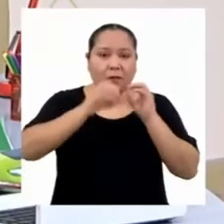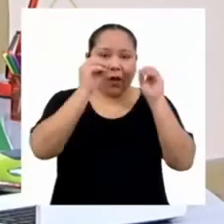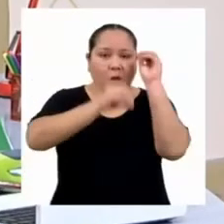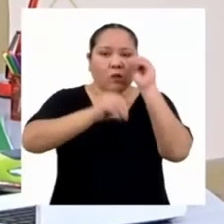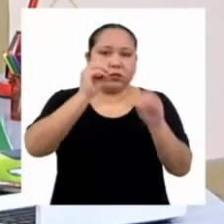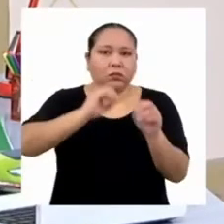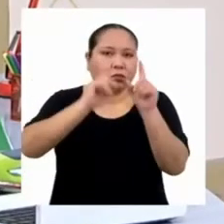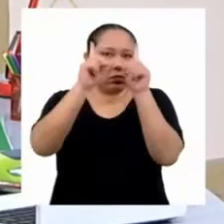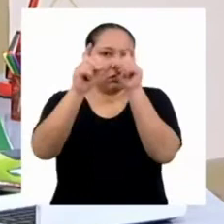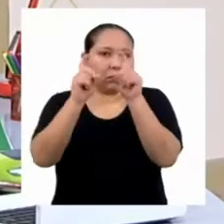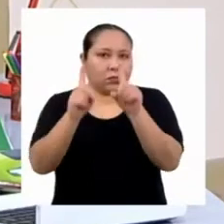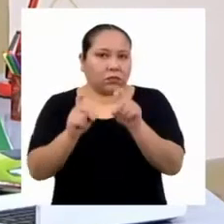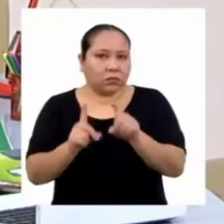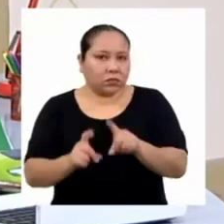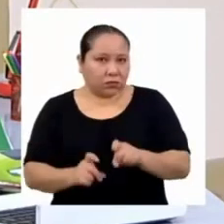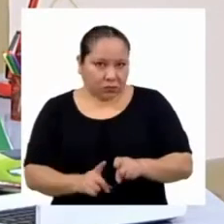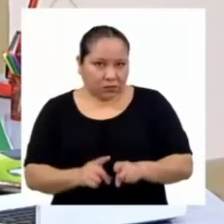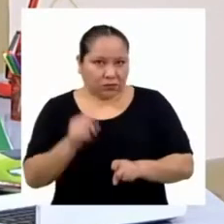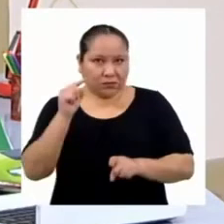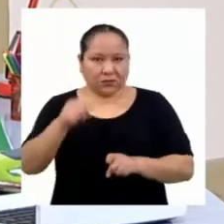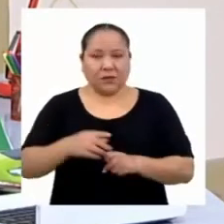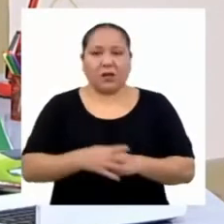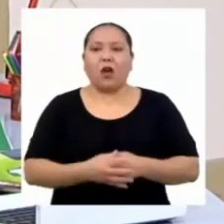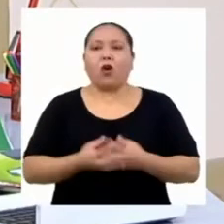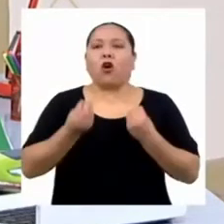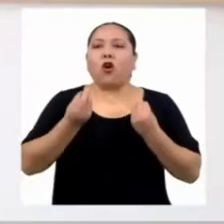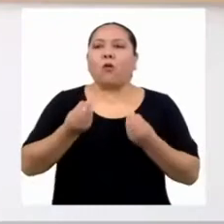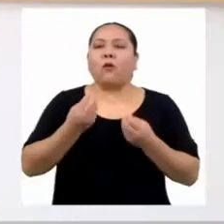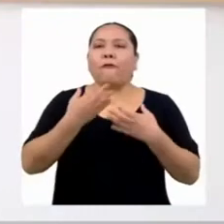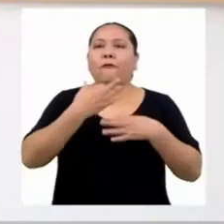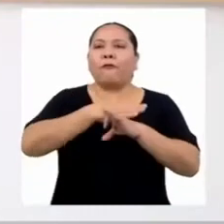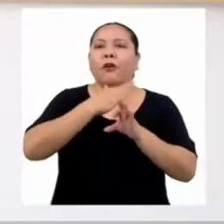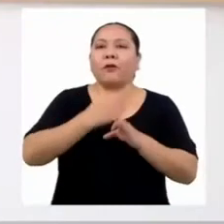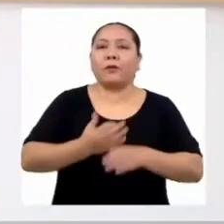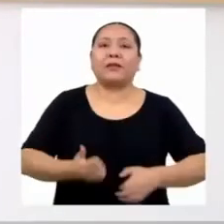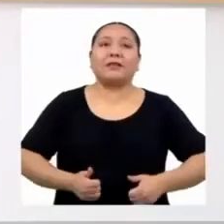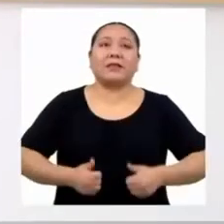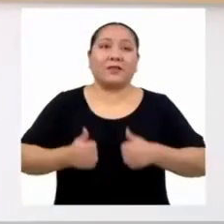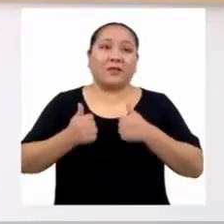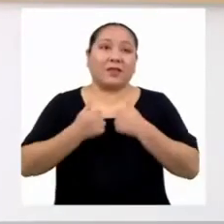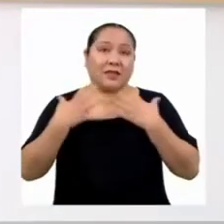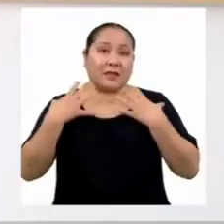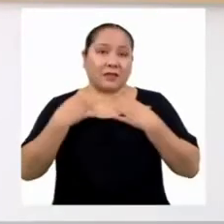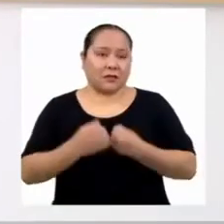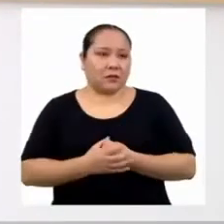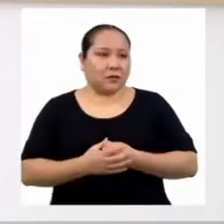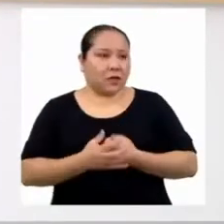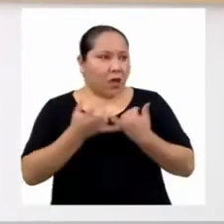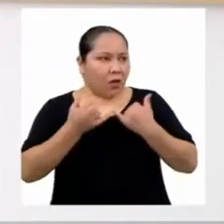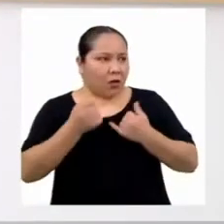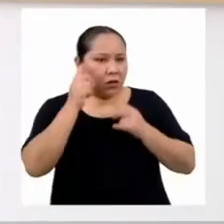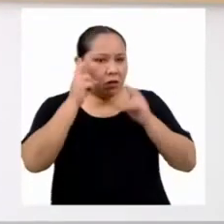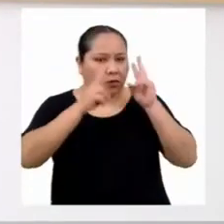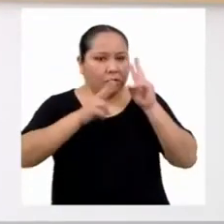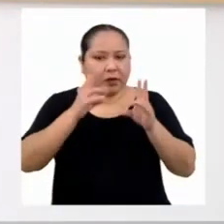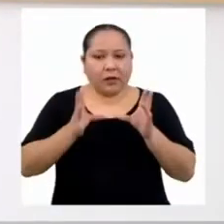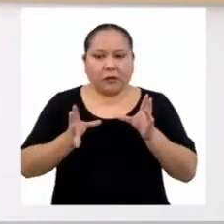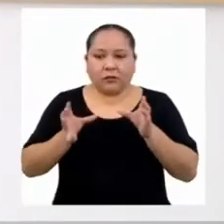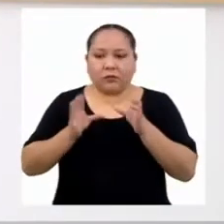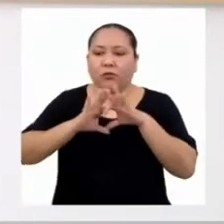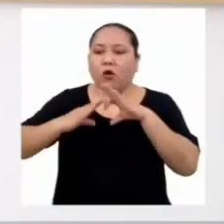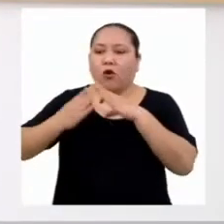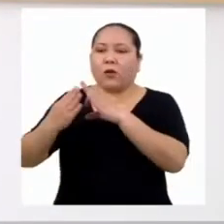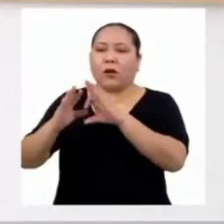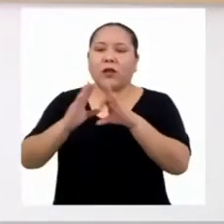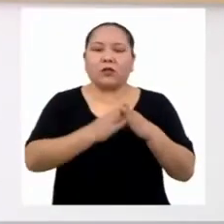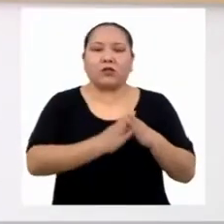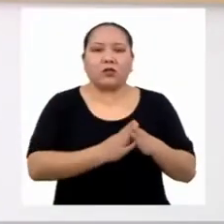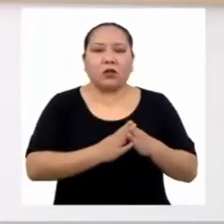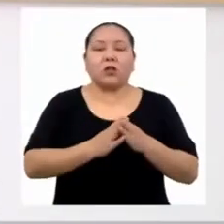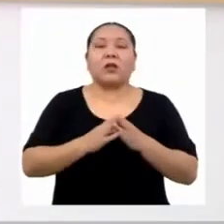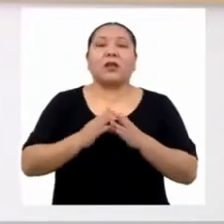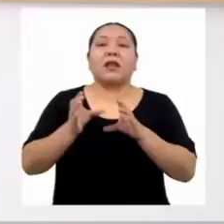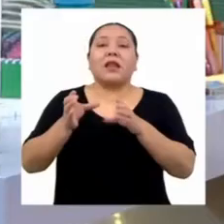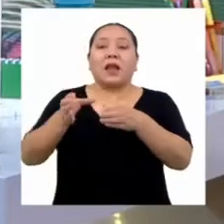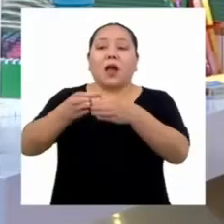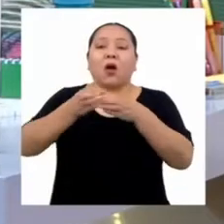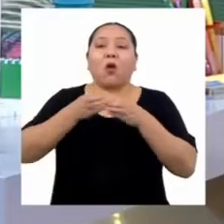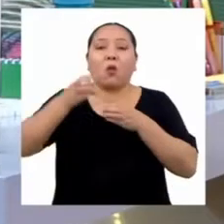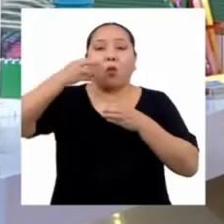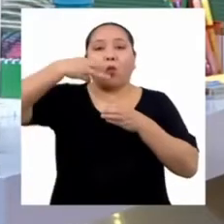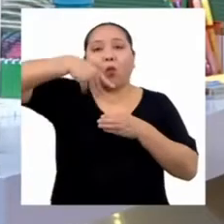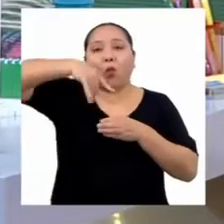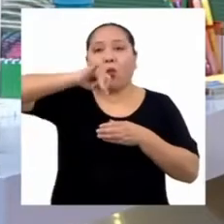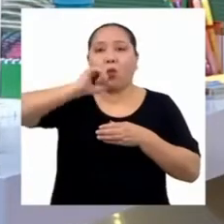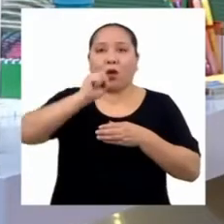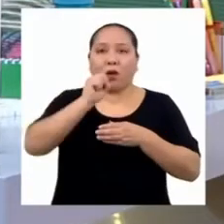preguntas de nuestra encuesta sobre hábitos de vida saludable. Es hora de determinar tu población y la muestra a la cual aplicarás la encuesta.